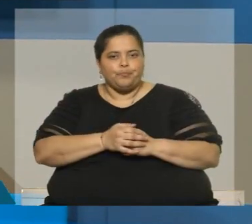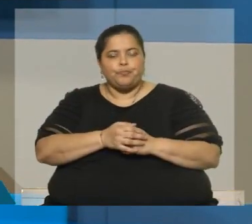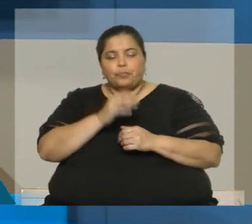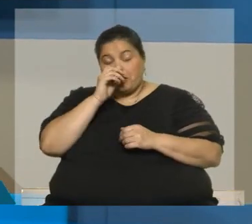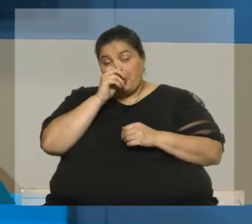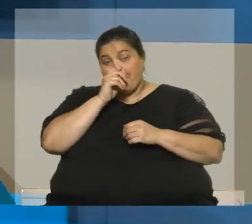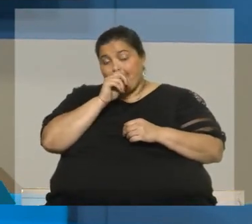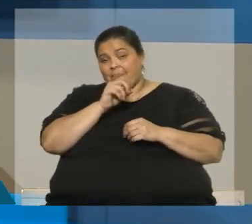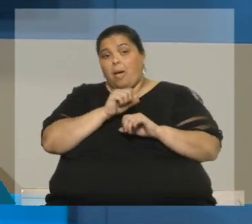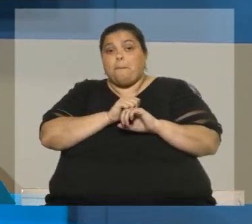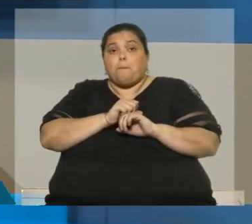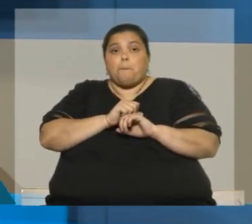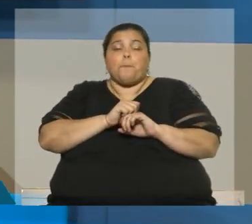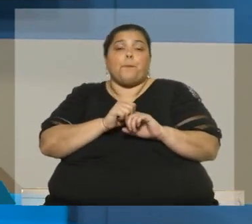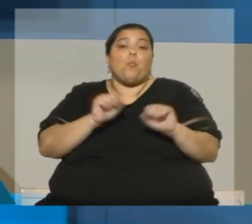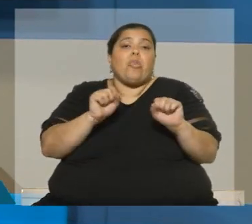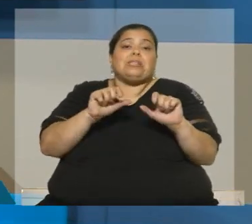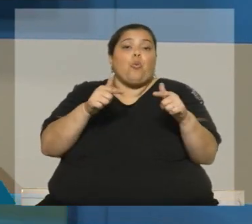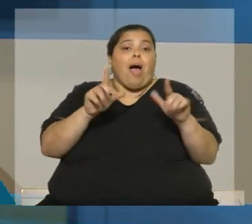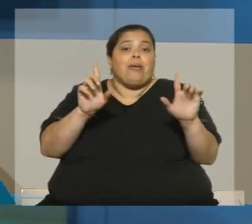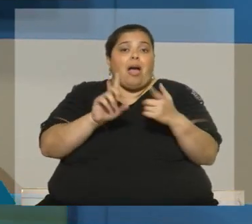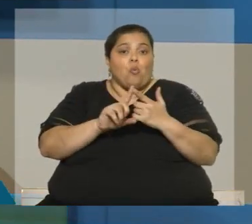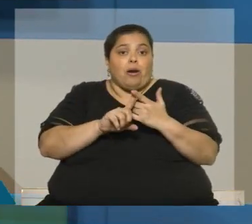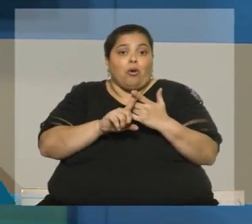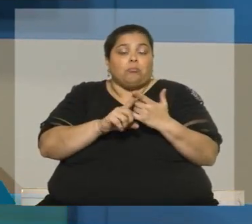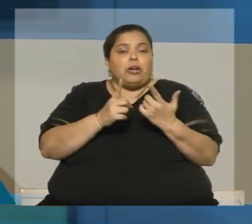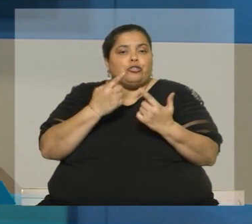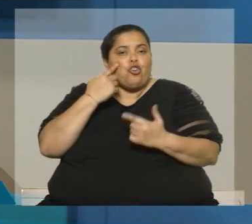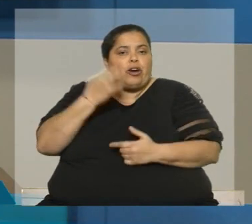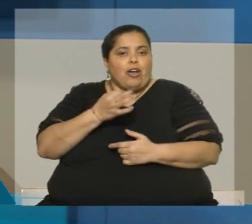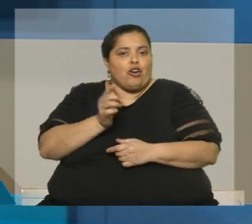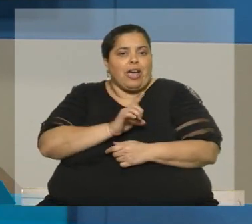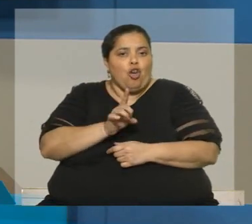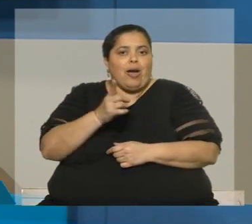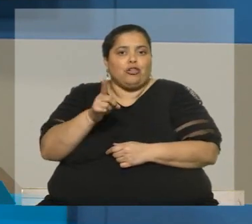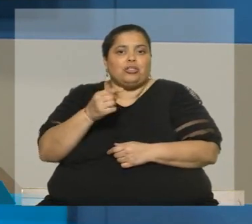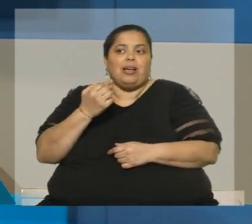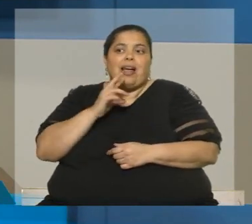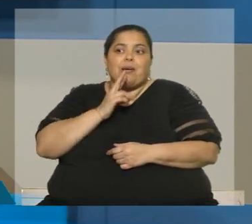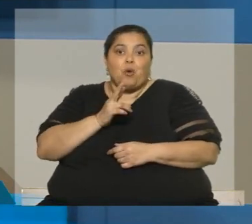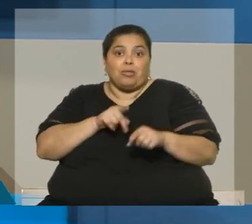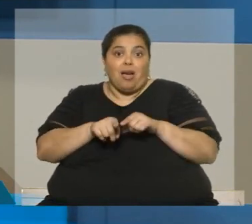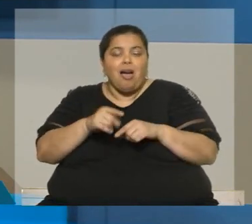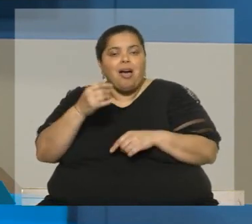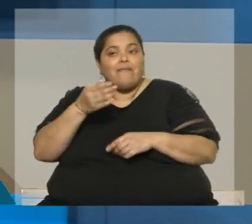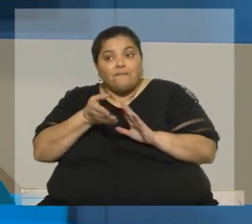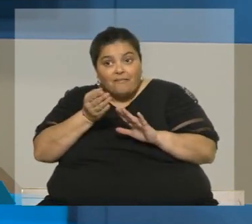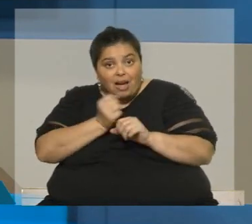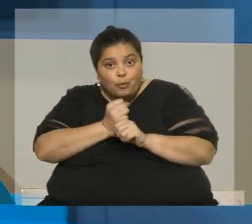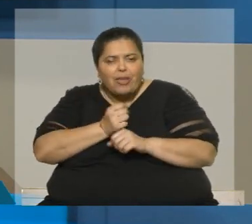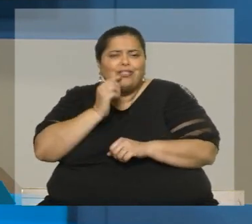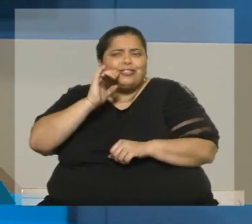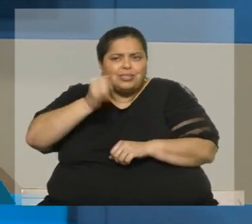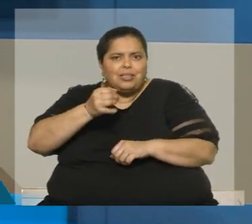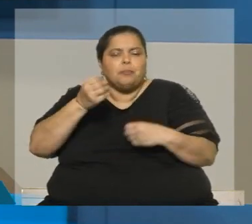permitir no tener el acuerdo? Entonces, como yo creo que no, la respuesta a la primera pregunta es sí. Va a salir sí. ¿Por qué? Porque no